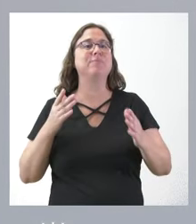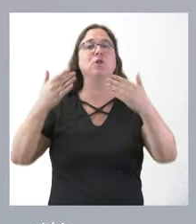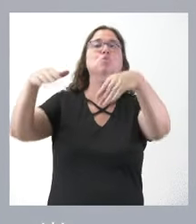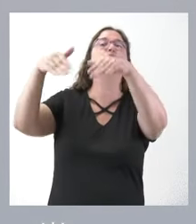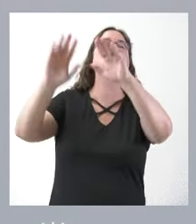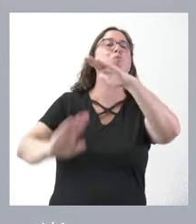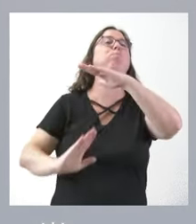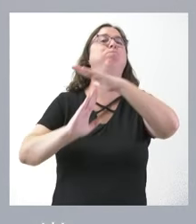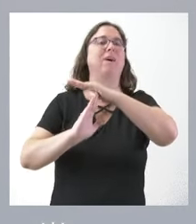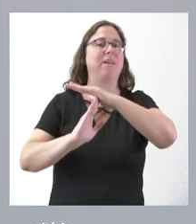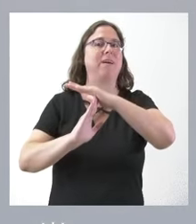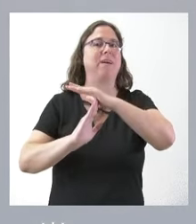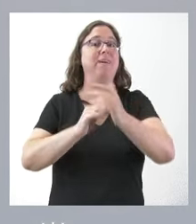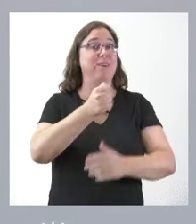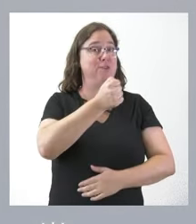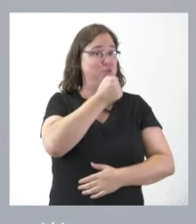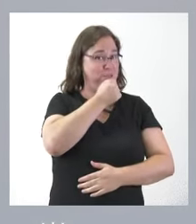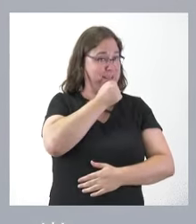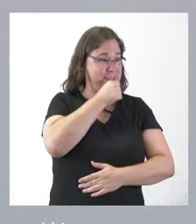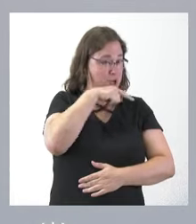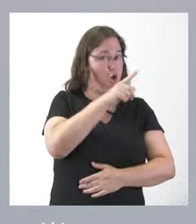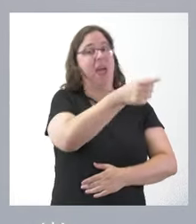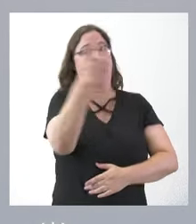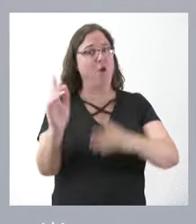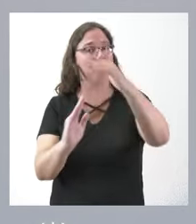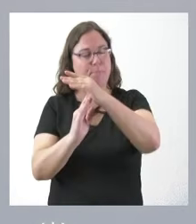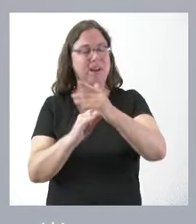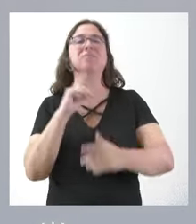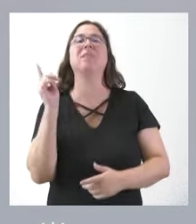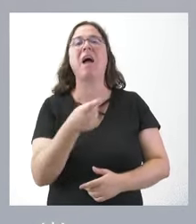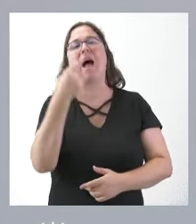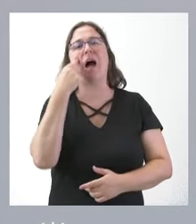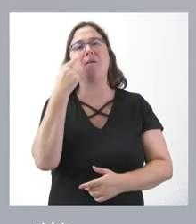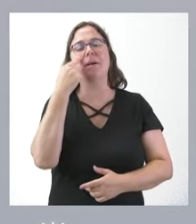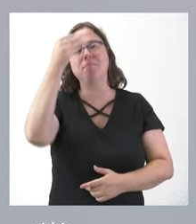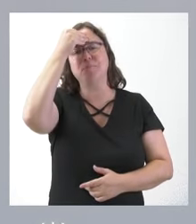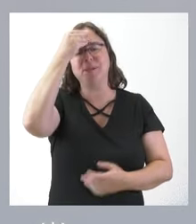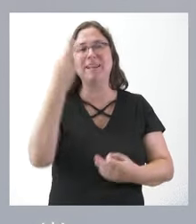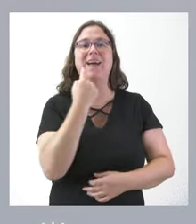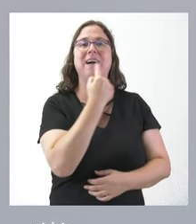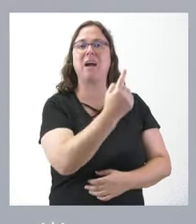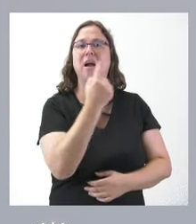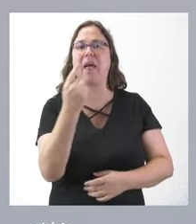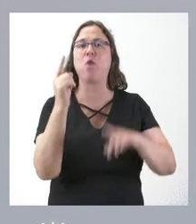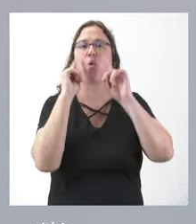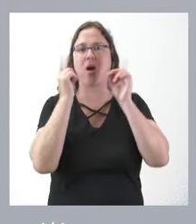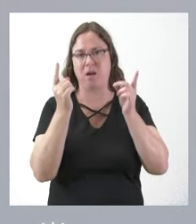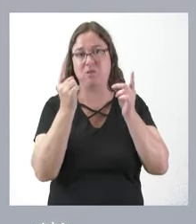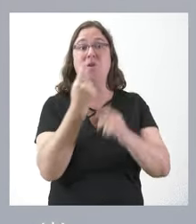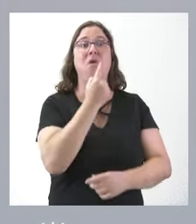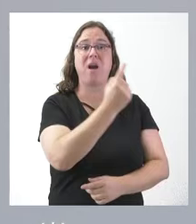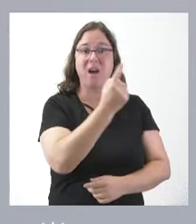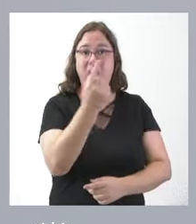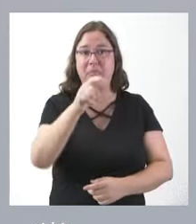que no son socialistas. También se trata de ver qué piensa en cada uno de los casos, cada una de las